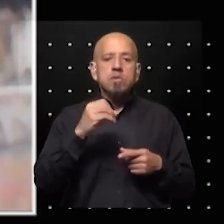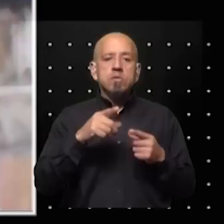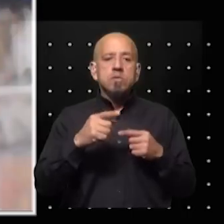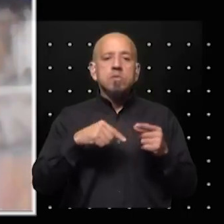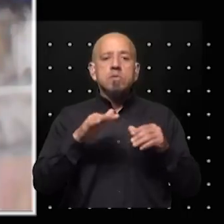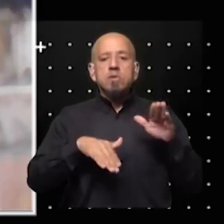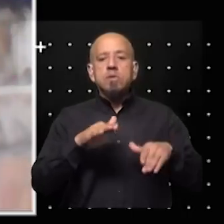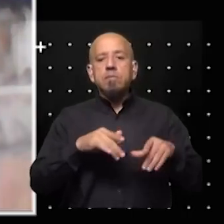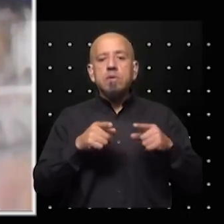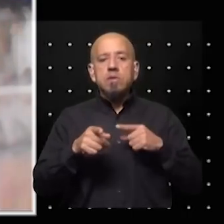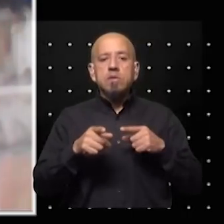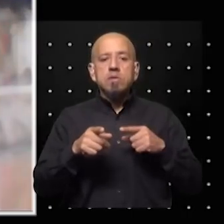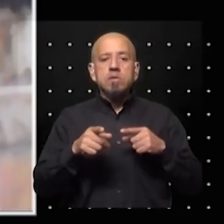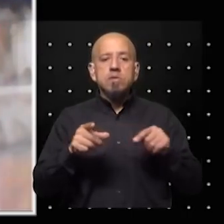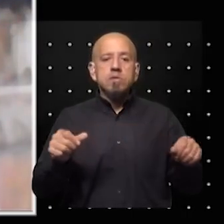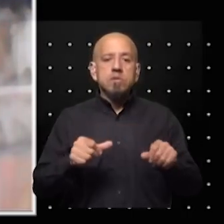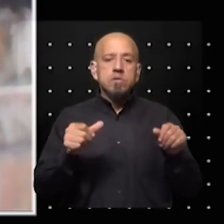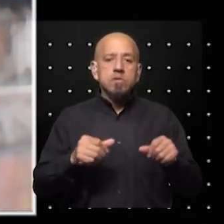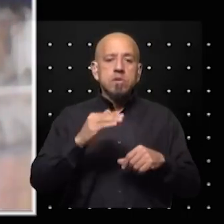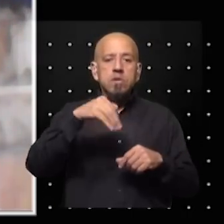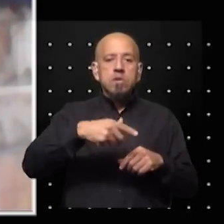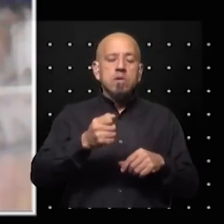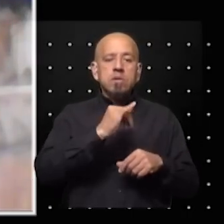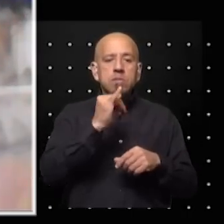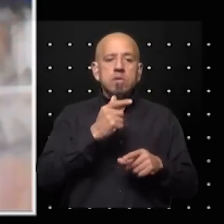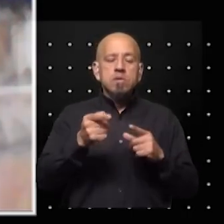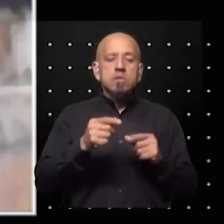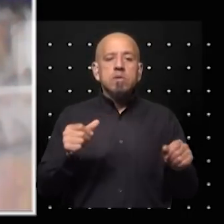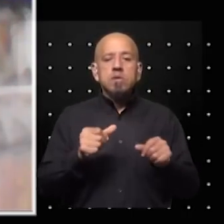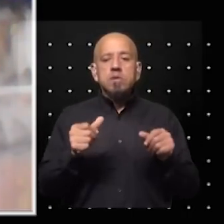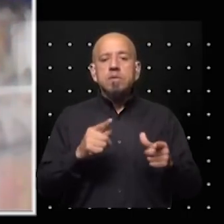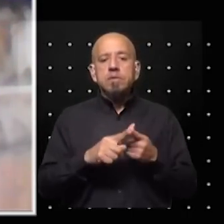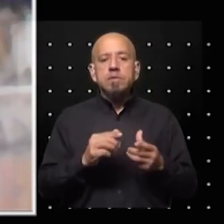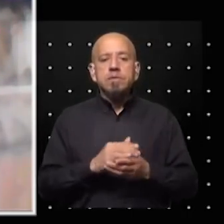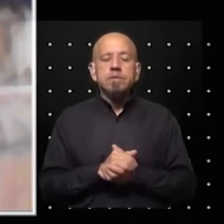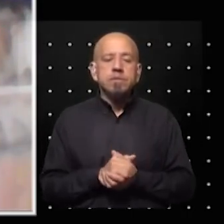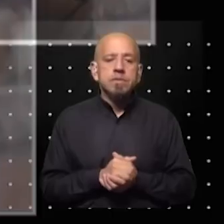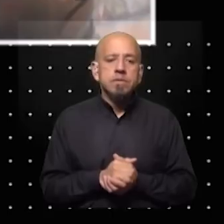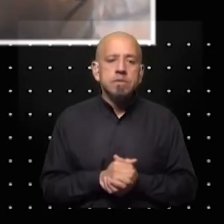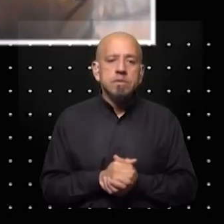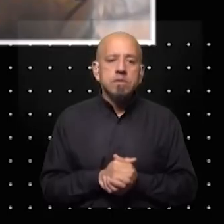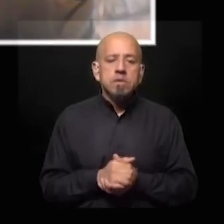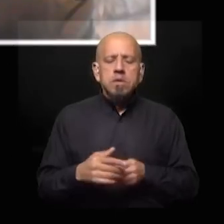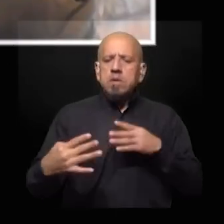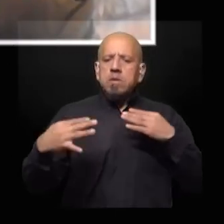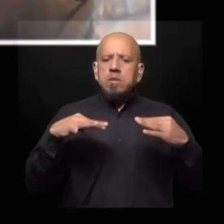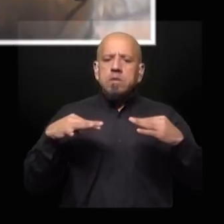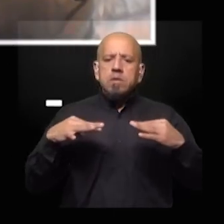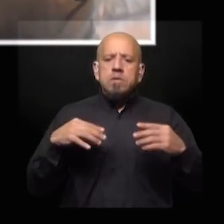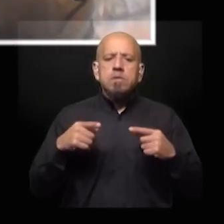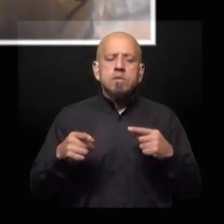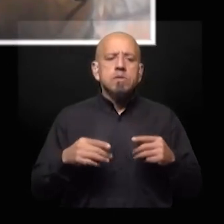depende mucho más que de lo que haga Massa de lo que haga Cristina volvamos a la otra interna la de la oposición Ari